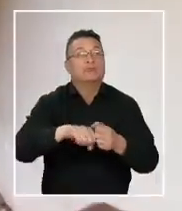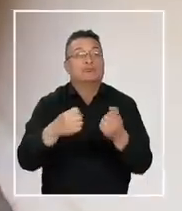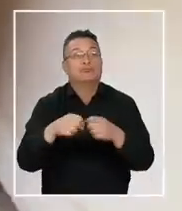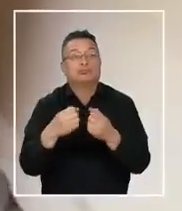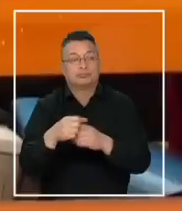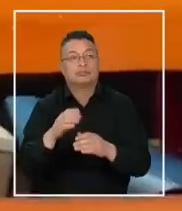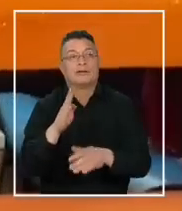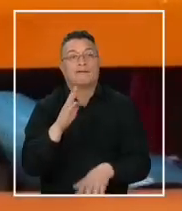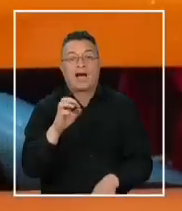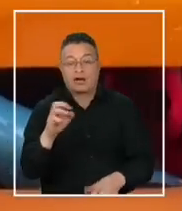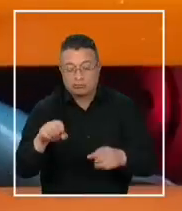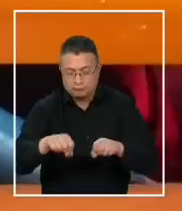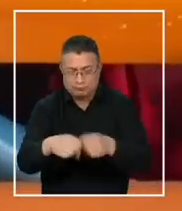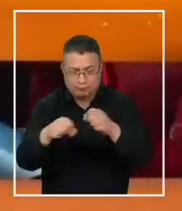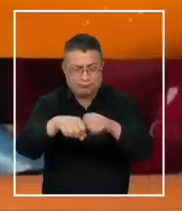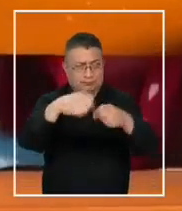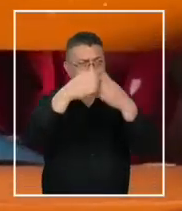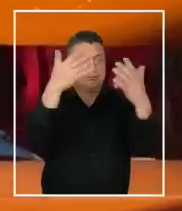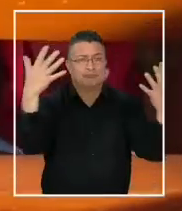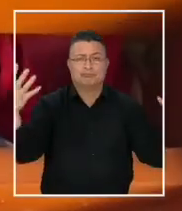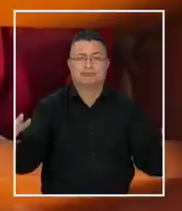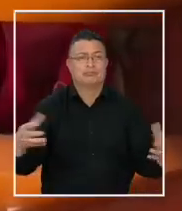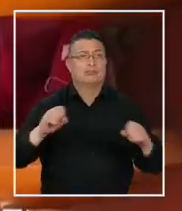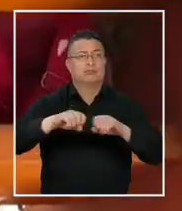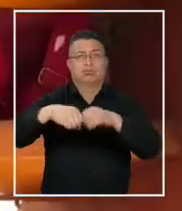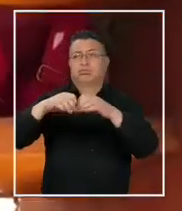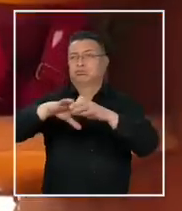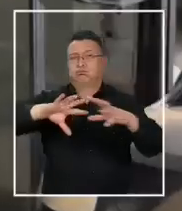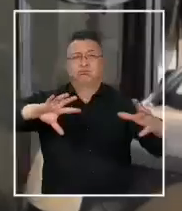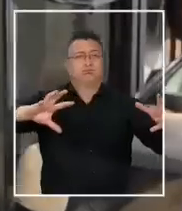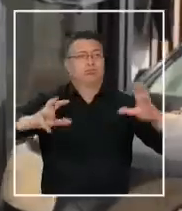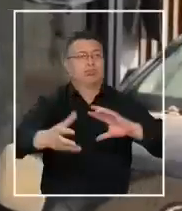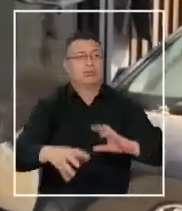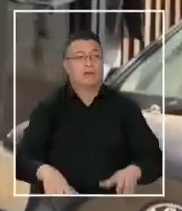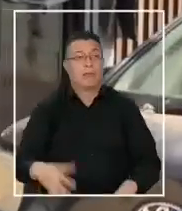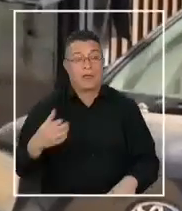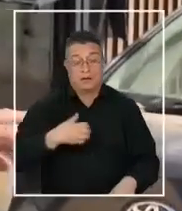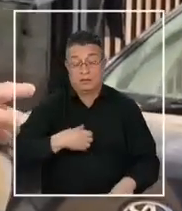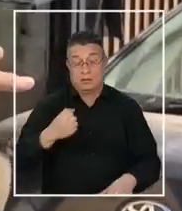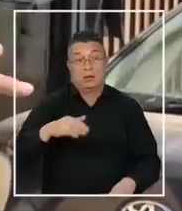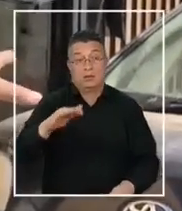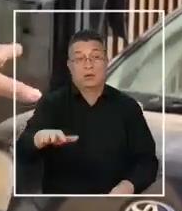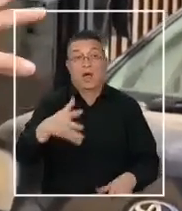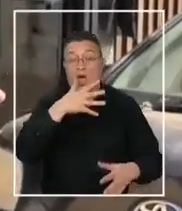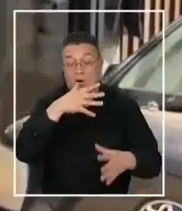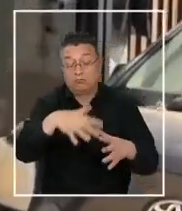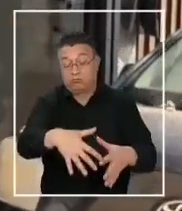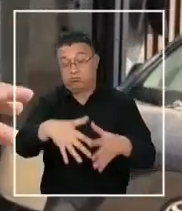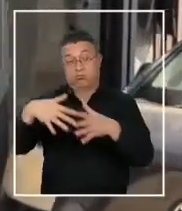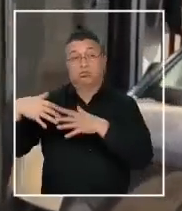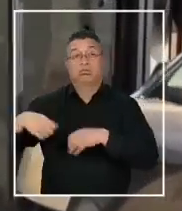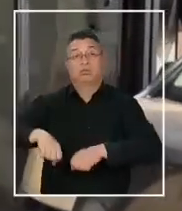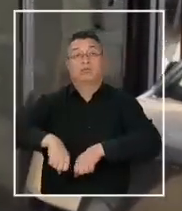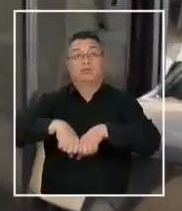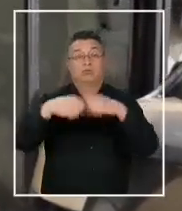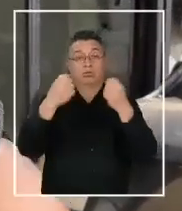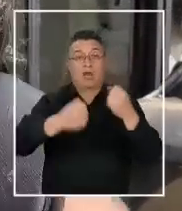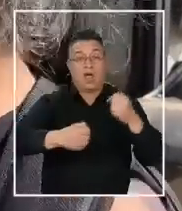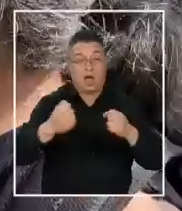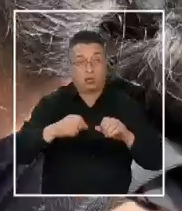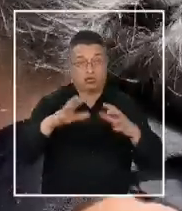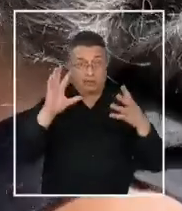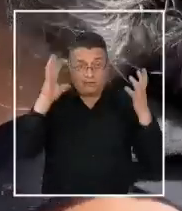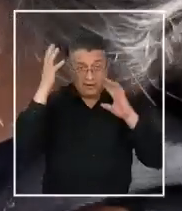objetos sacados de su lugar y repartidos por todas partes. Estaba estacionado acá, lo lanzó hacia atrás, le quebró los parabrisas.